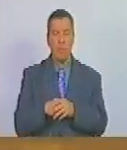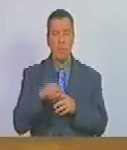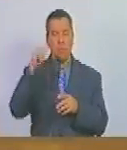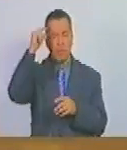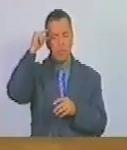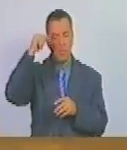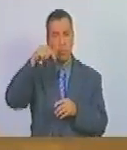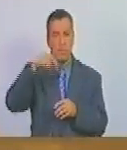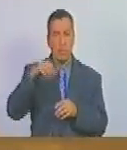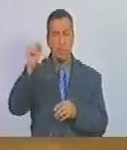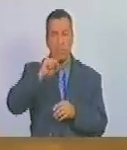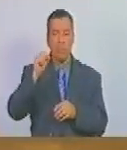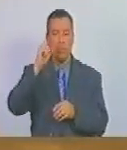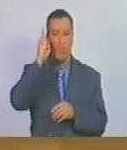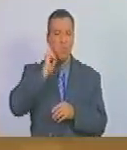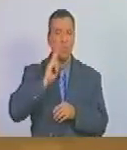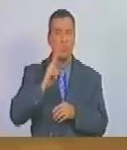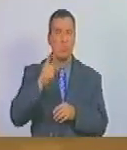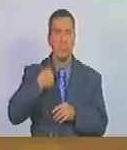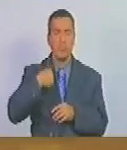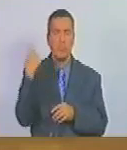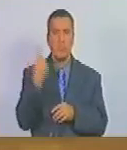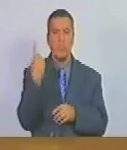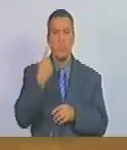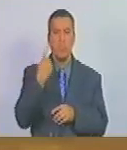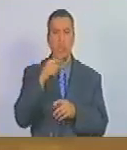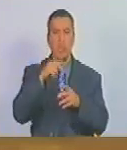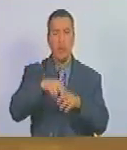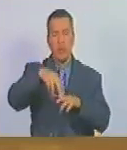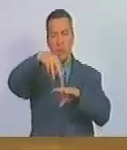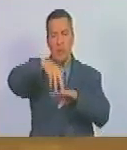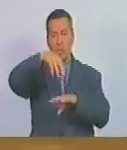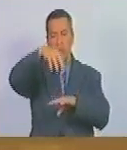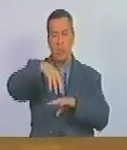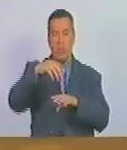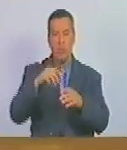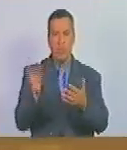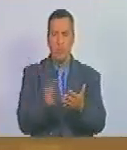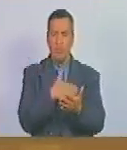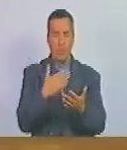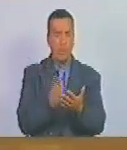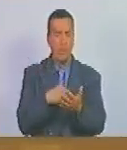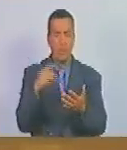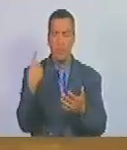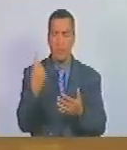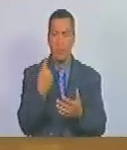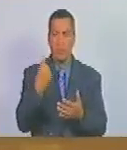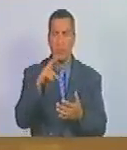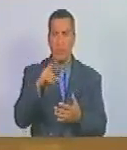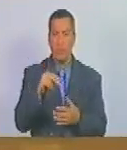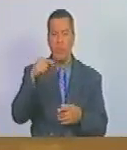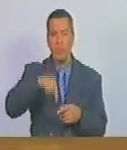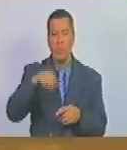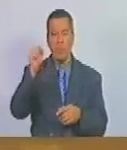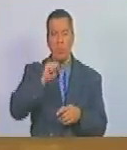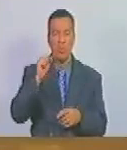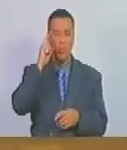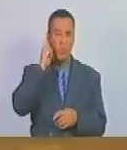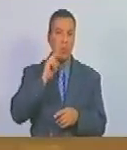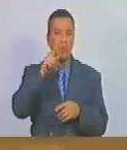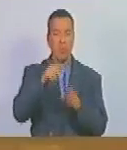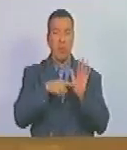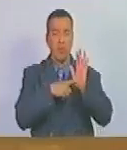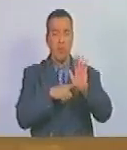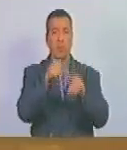hoy Bolívar no está solamente en las estatuas, ni en los libros. Hoy Bolívar está